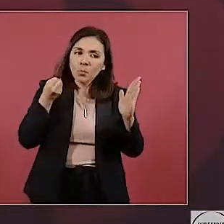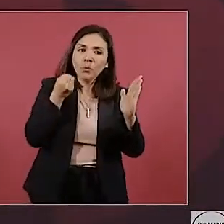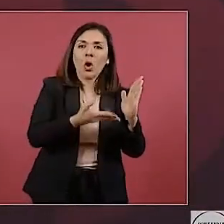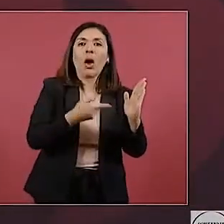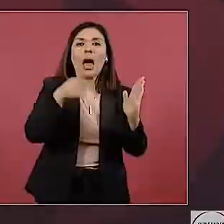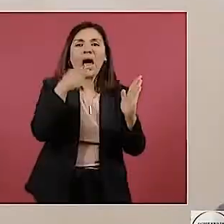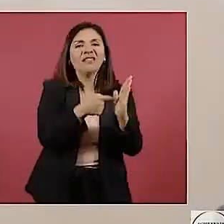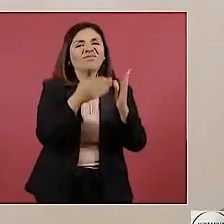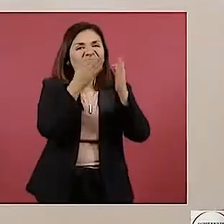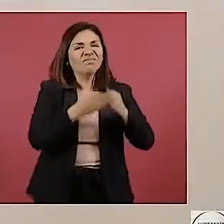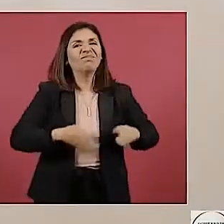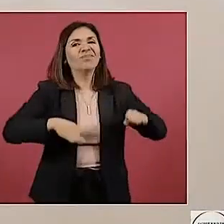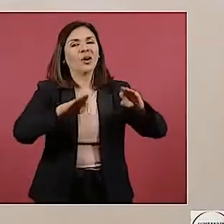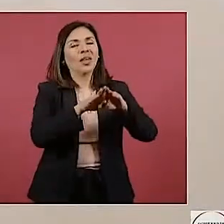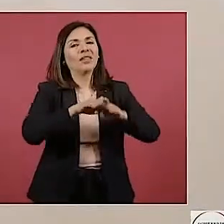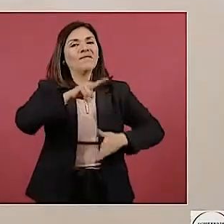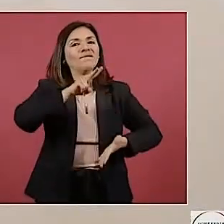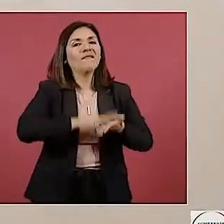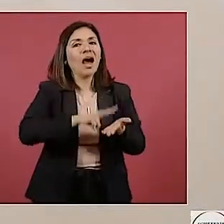esencia,